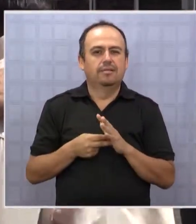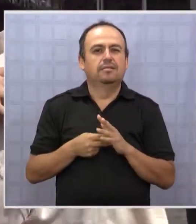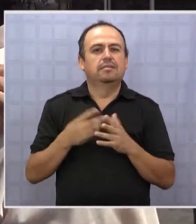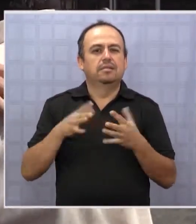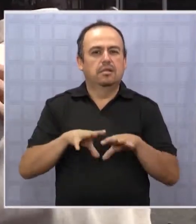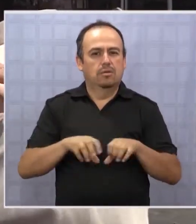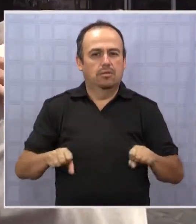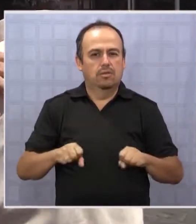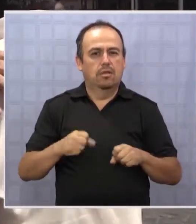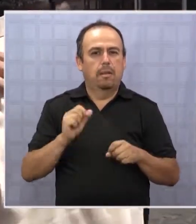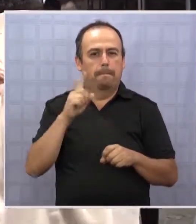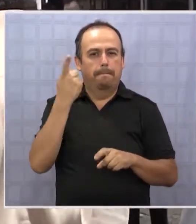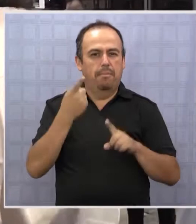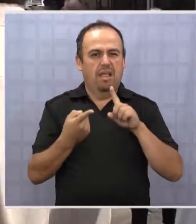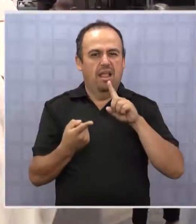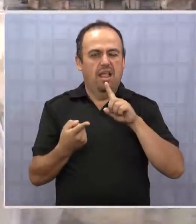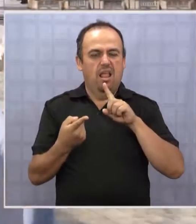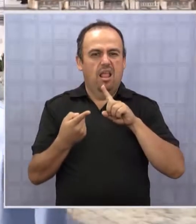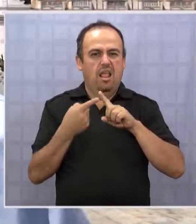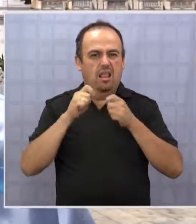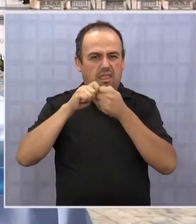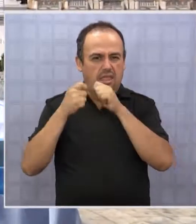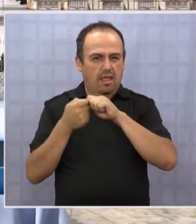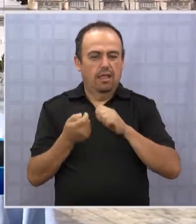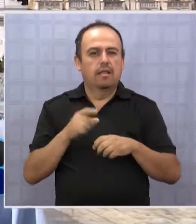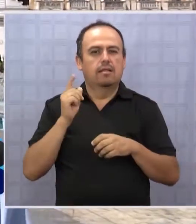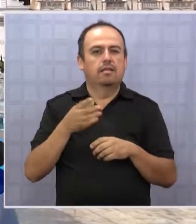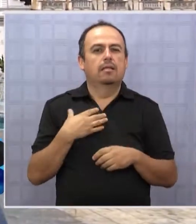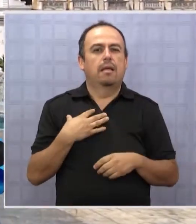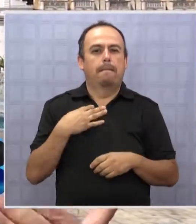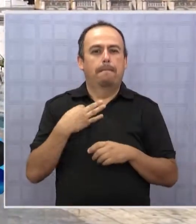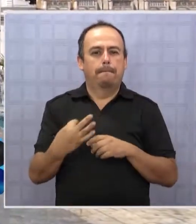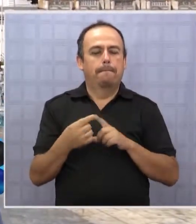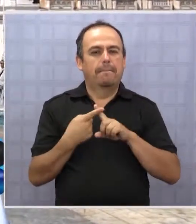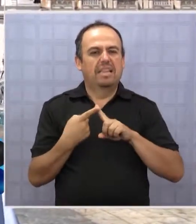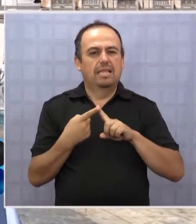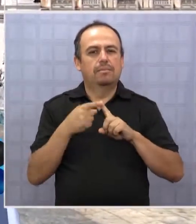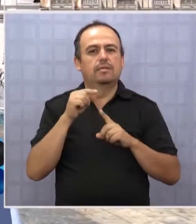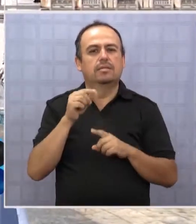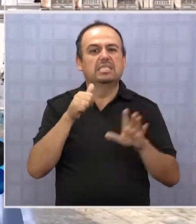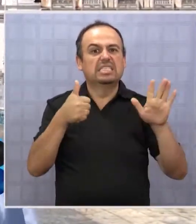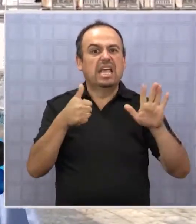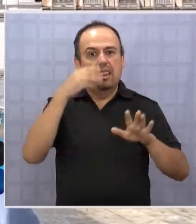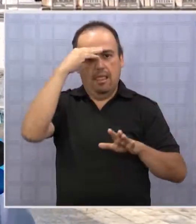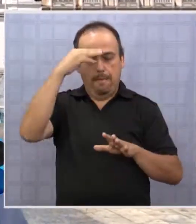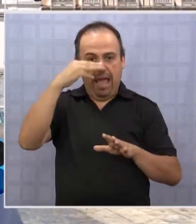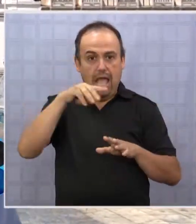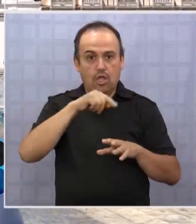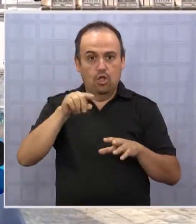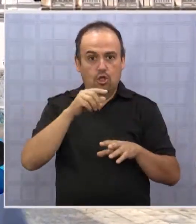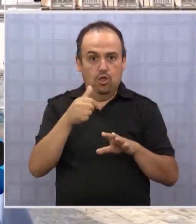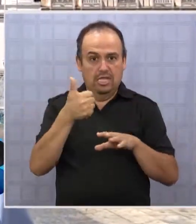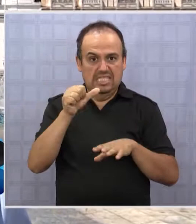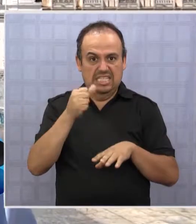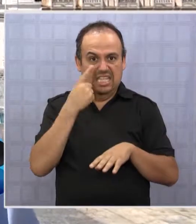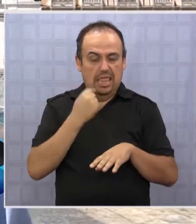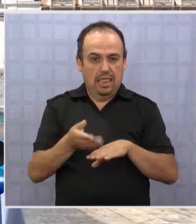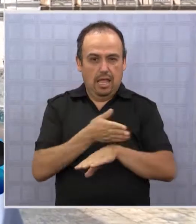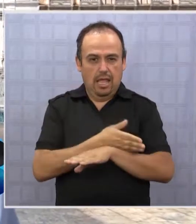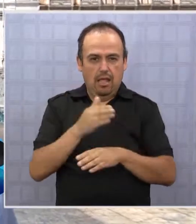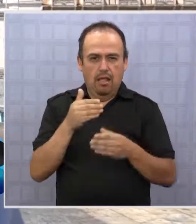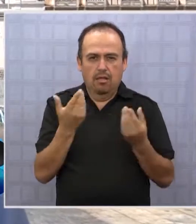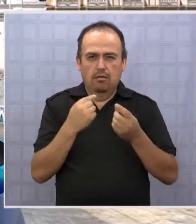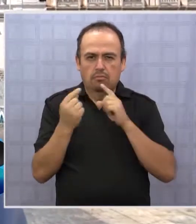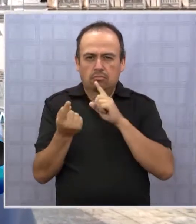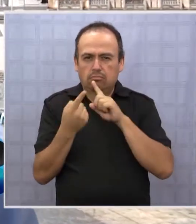Pusimos ya de acuerdo en hacer el primer debate nacional con participación regional el día 6 de mayo y tendremos 60 días antes de la